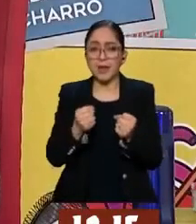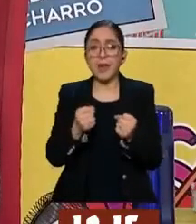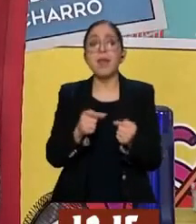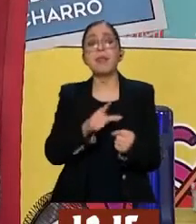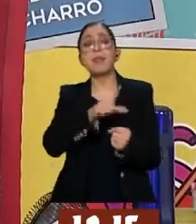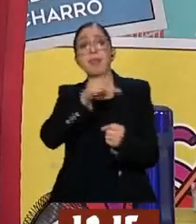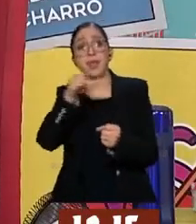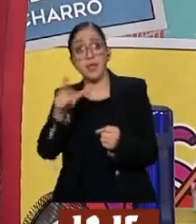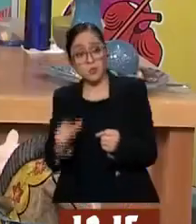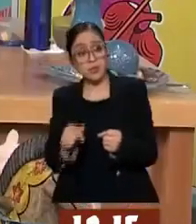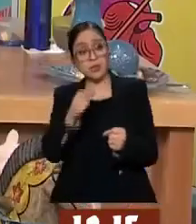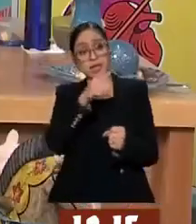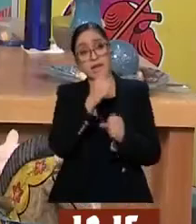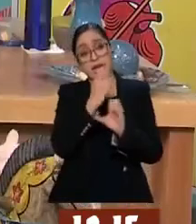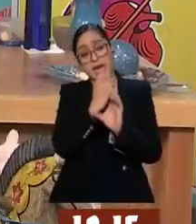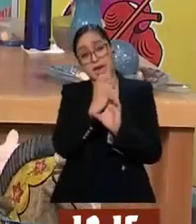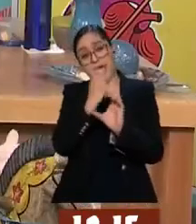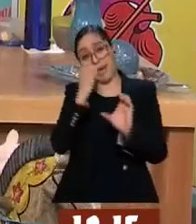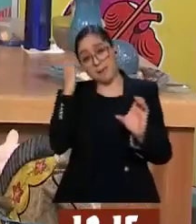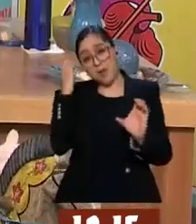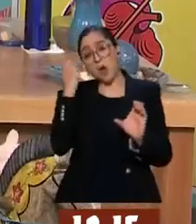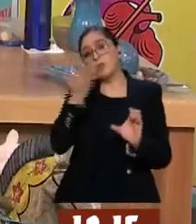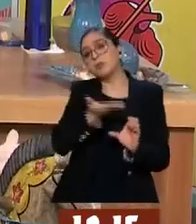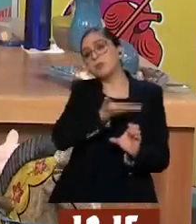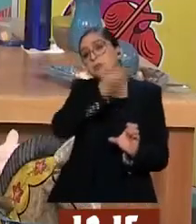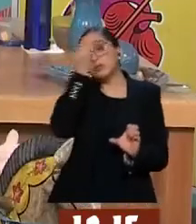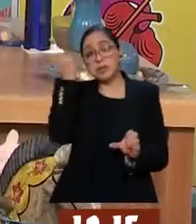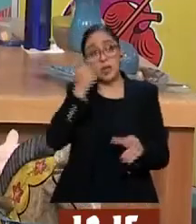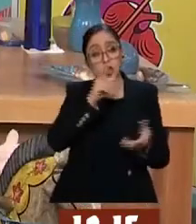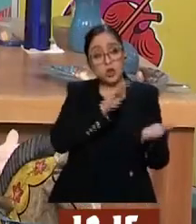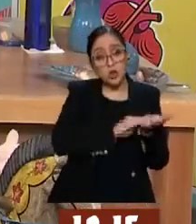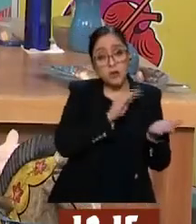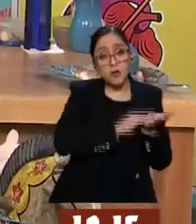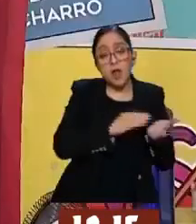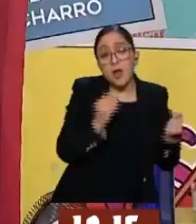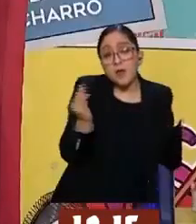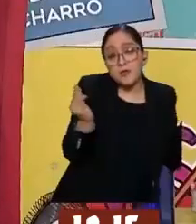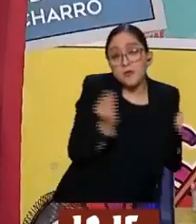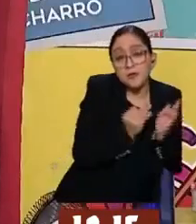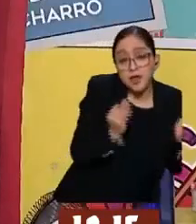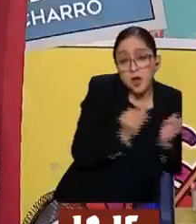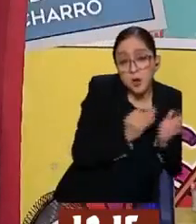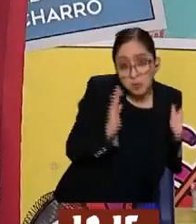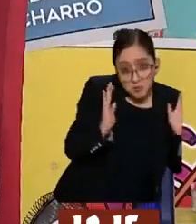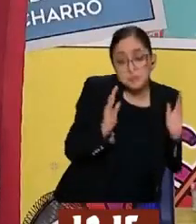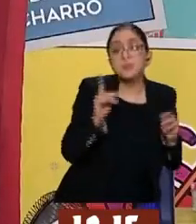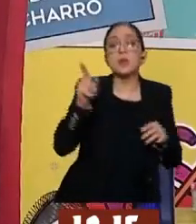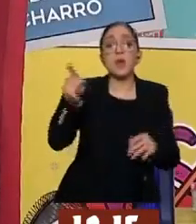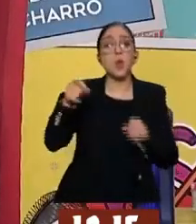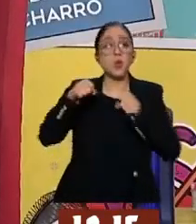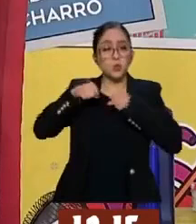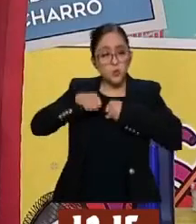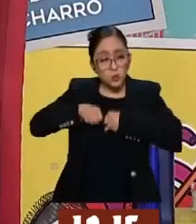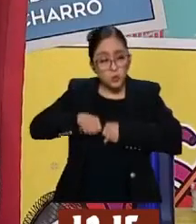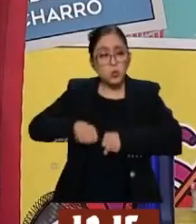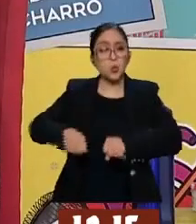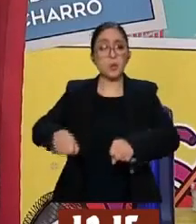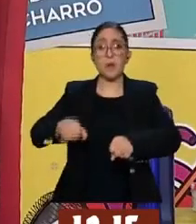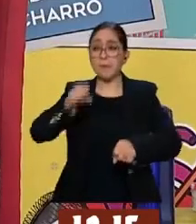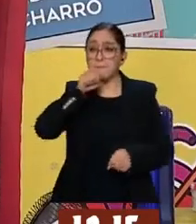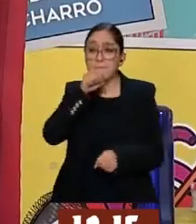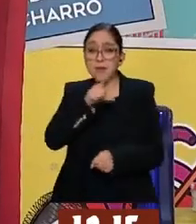transporta, no sé si lo conserran. Llegan al super que seguramente no está a esa temperatura.